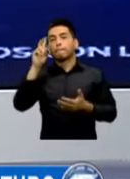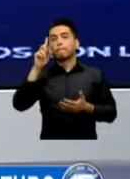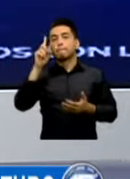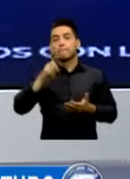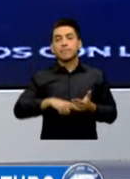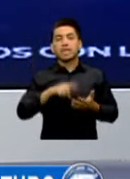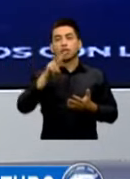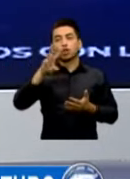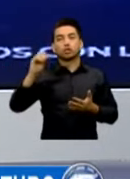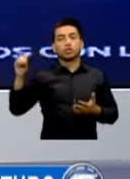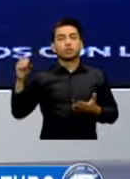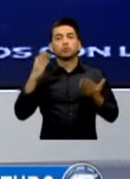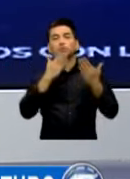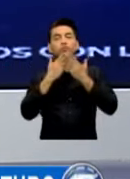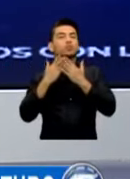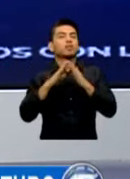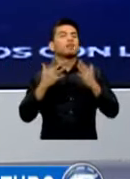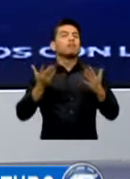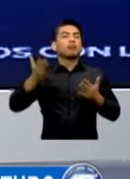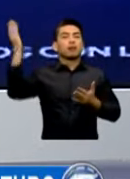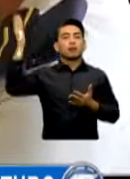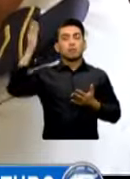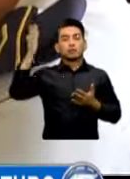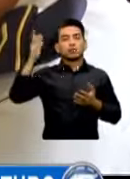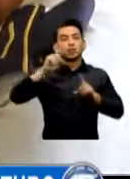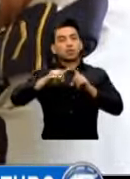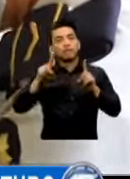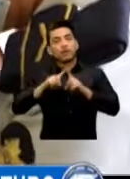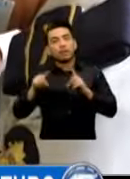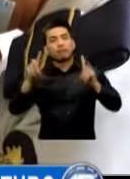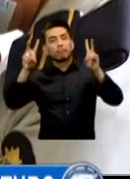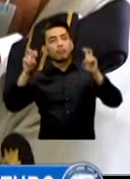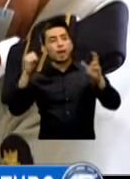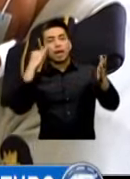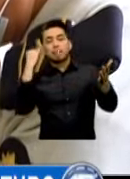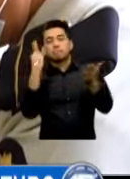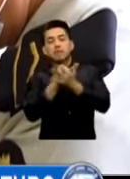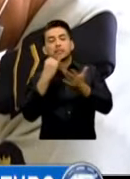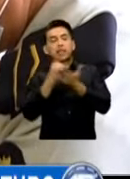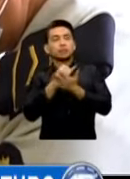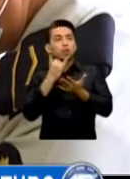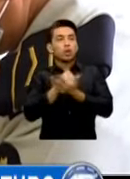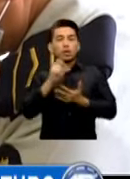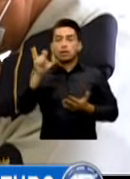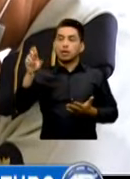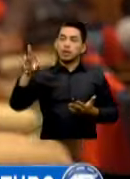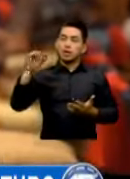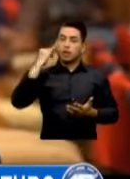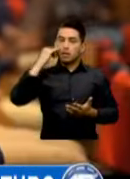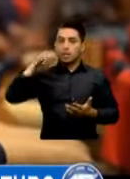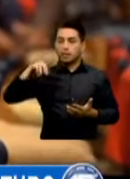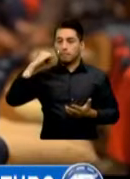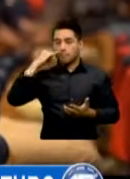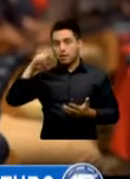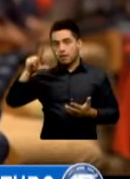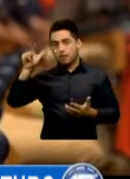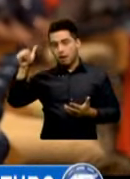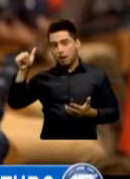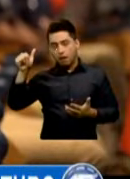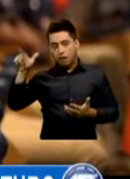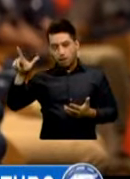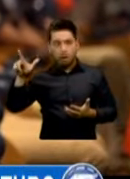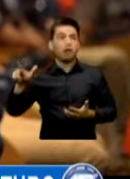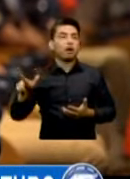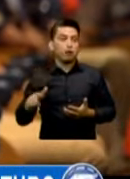Estudiando Capacitándose Para Investigación Criminal La Policía Guatemalteca Ha Alcanzado Niveles Importantes Y